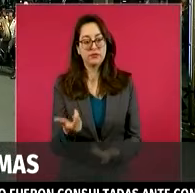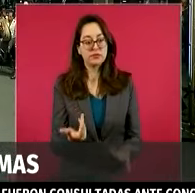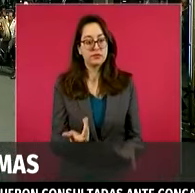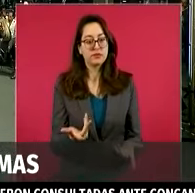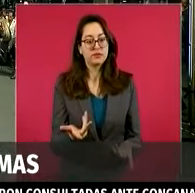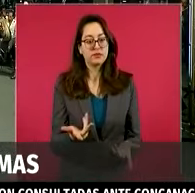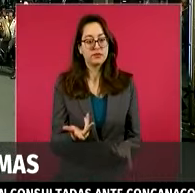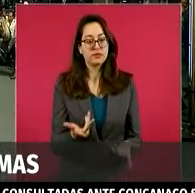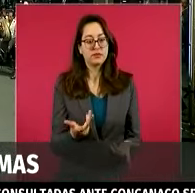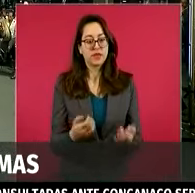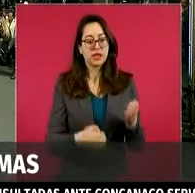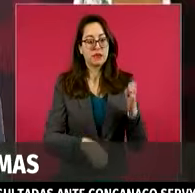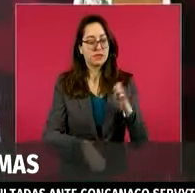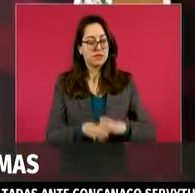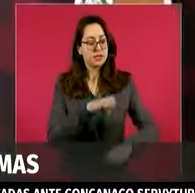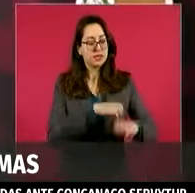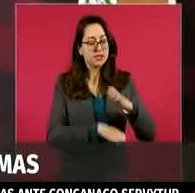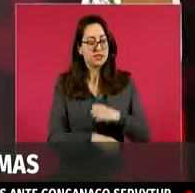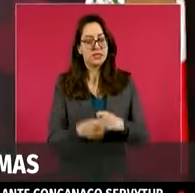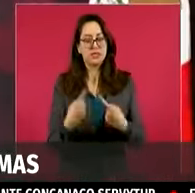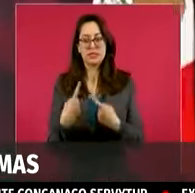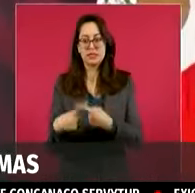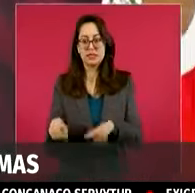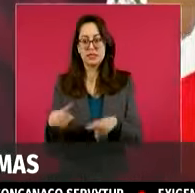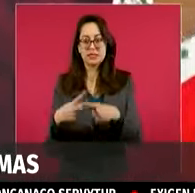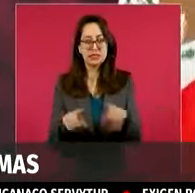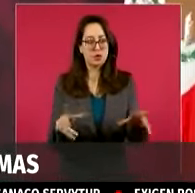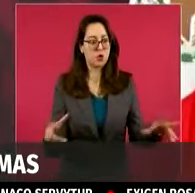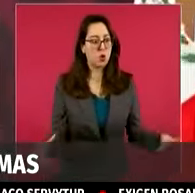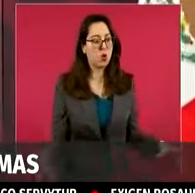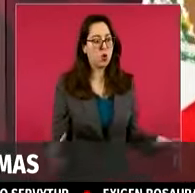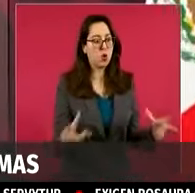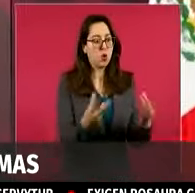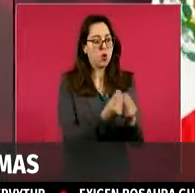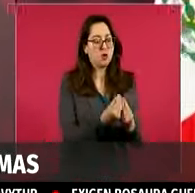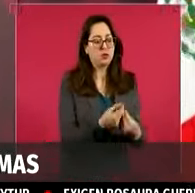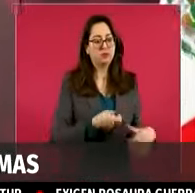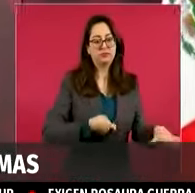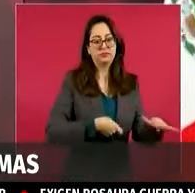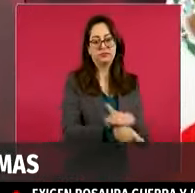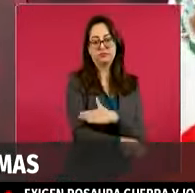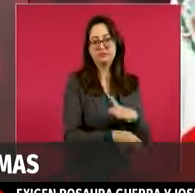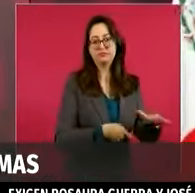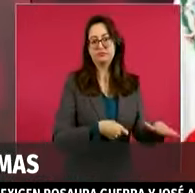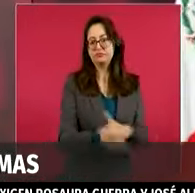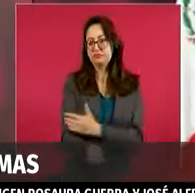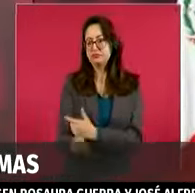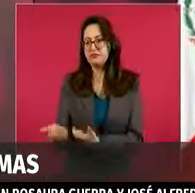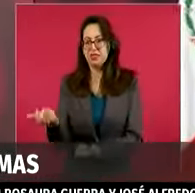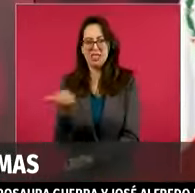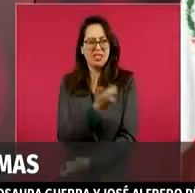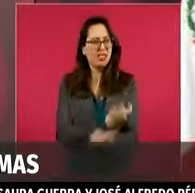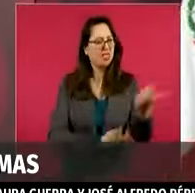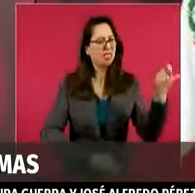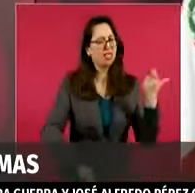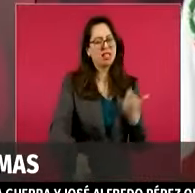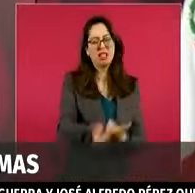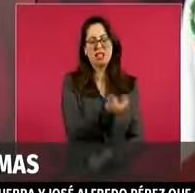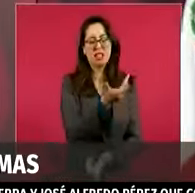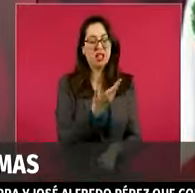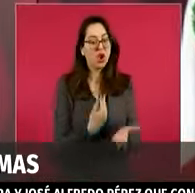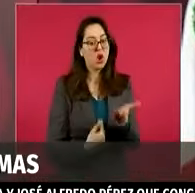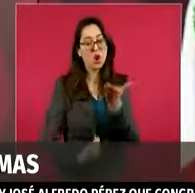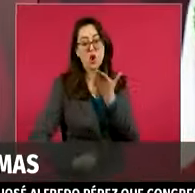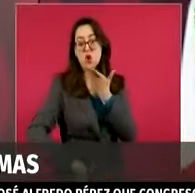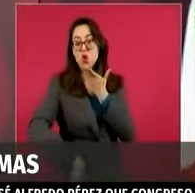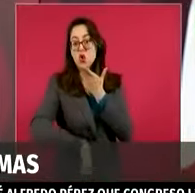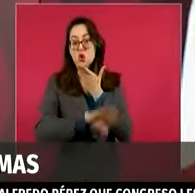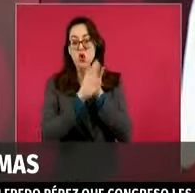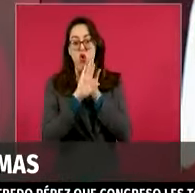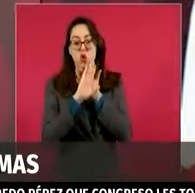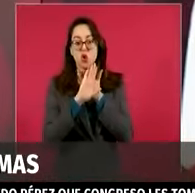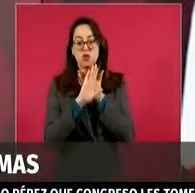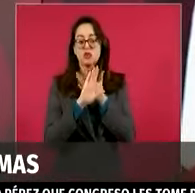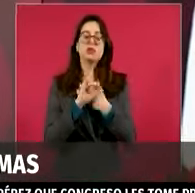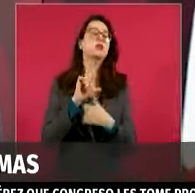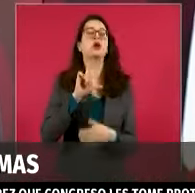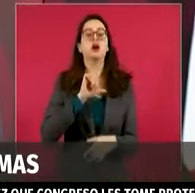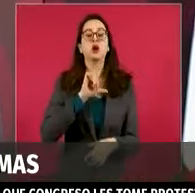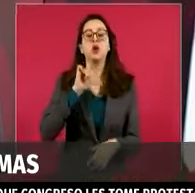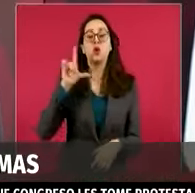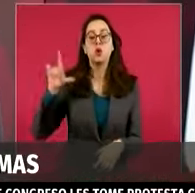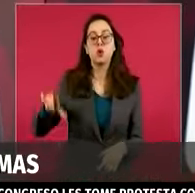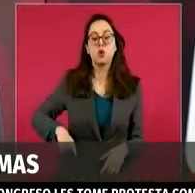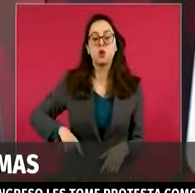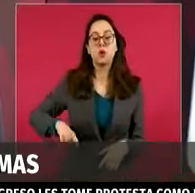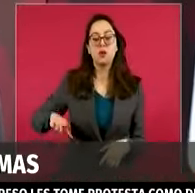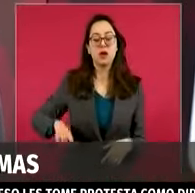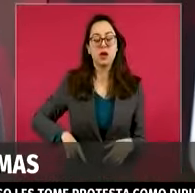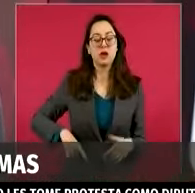pues es que la reforma incluye cambiar la conformación del Congreso de la Unión solamente para integrarlo con diputaciones y